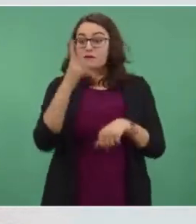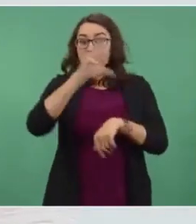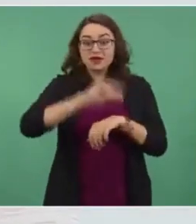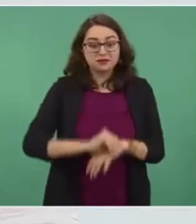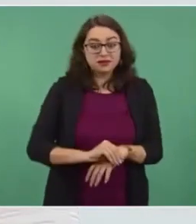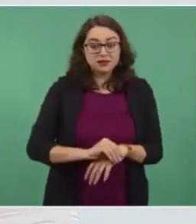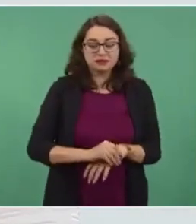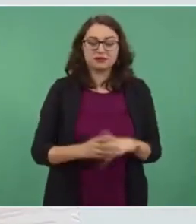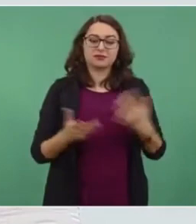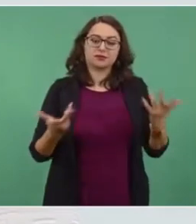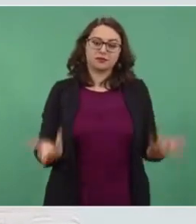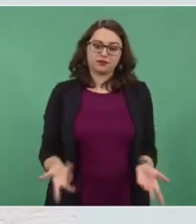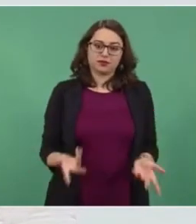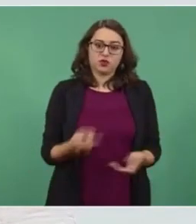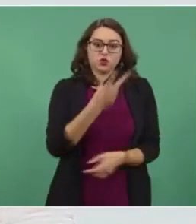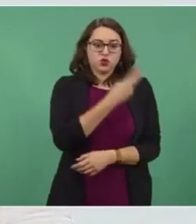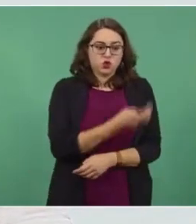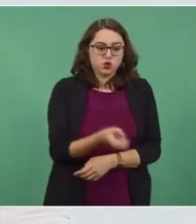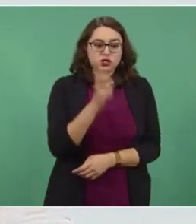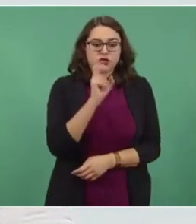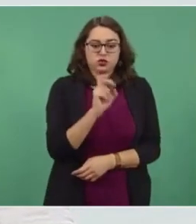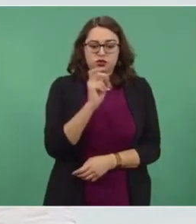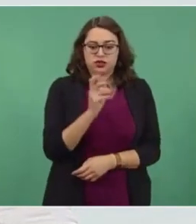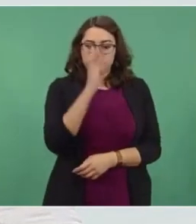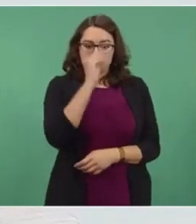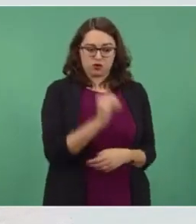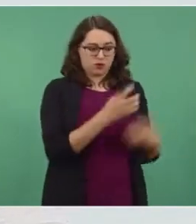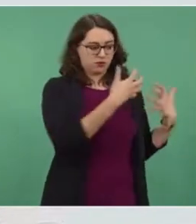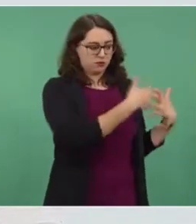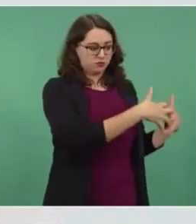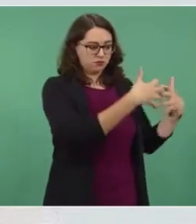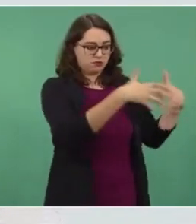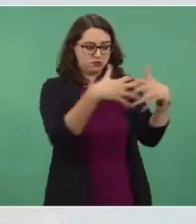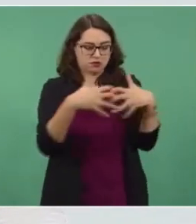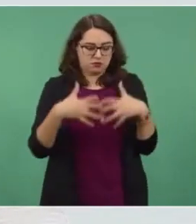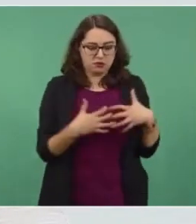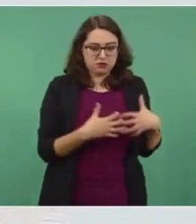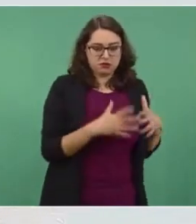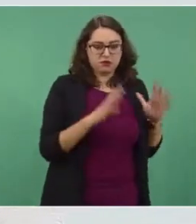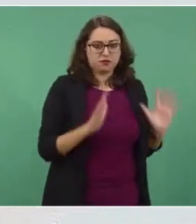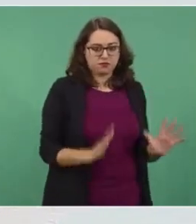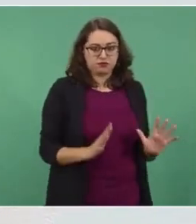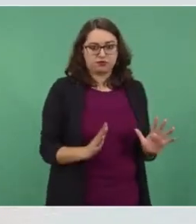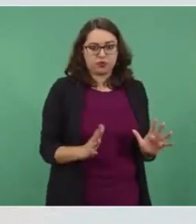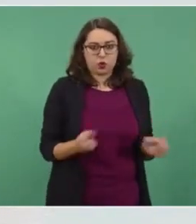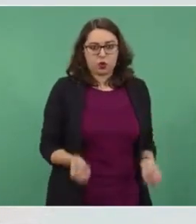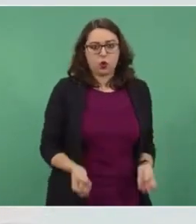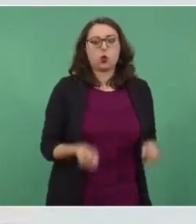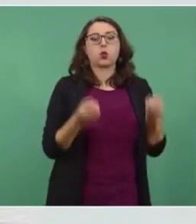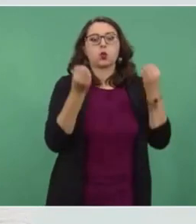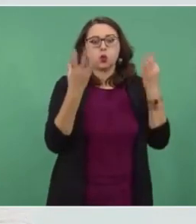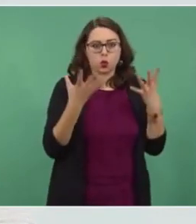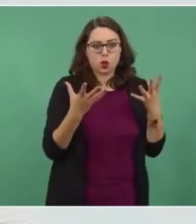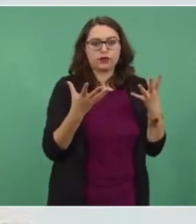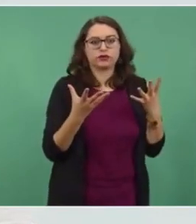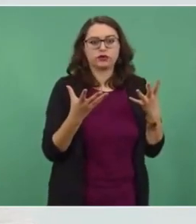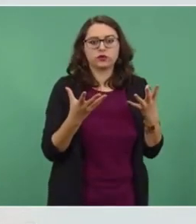hay 239 centrales de autoabasto, debería de haber 273